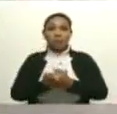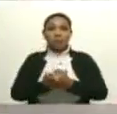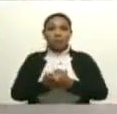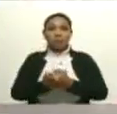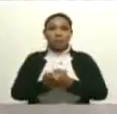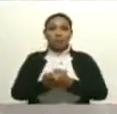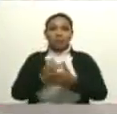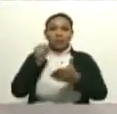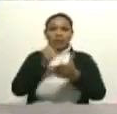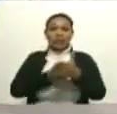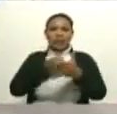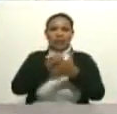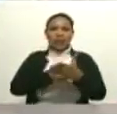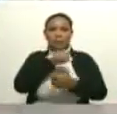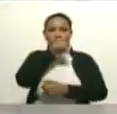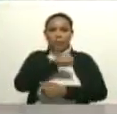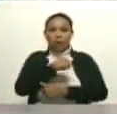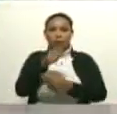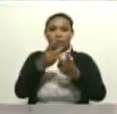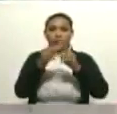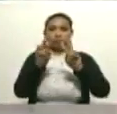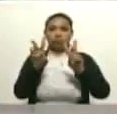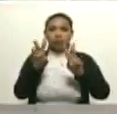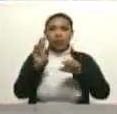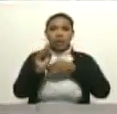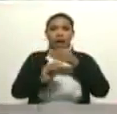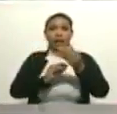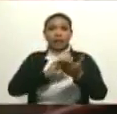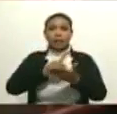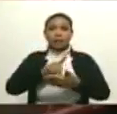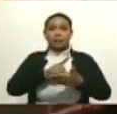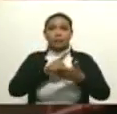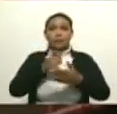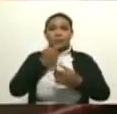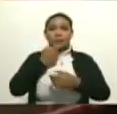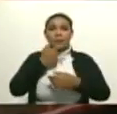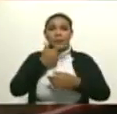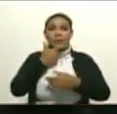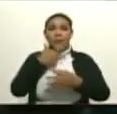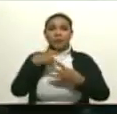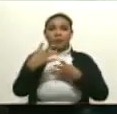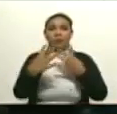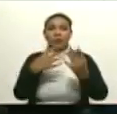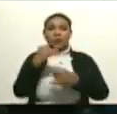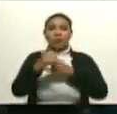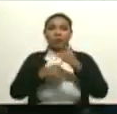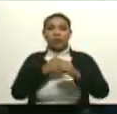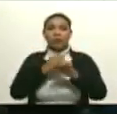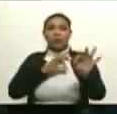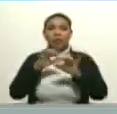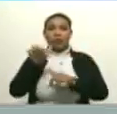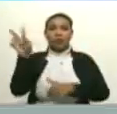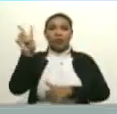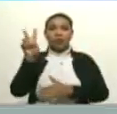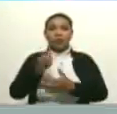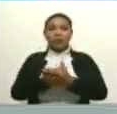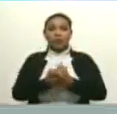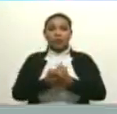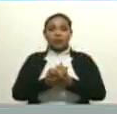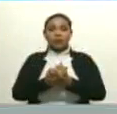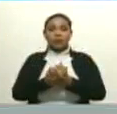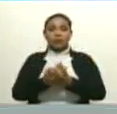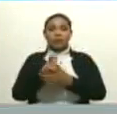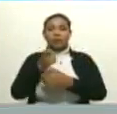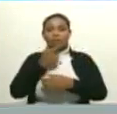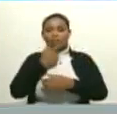lucha por el amor y por la paz y que hace un gesto precioso al hacer un festival internacional de teatro en Venezuela. Así es, gesto